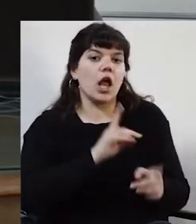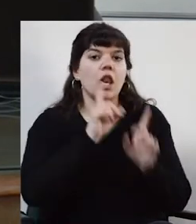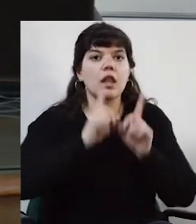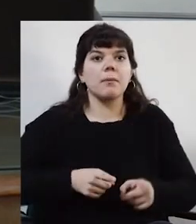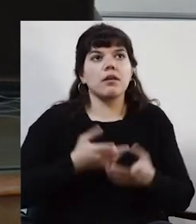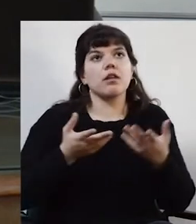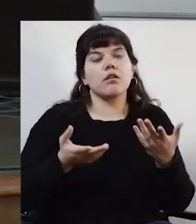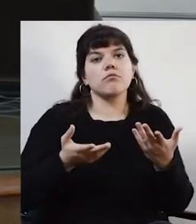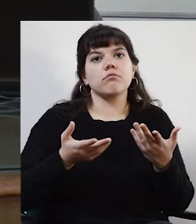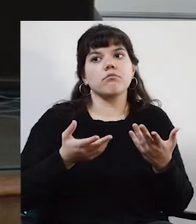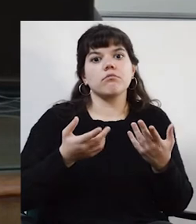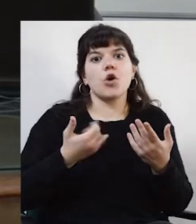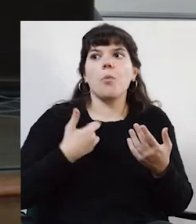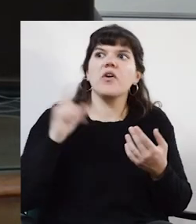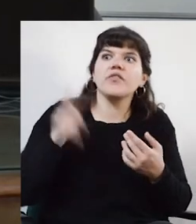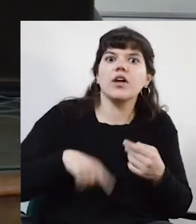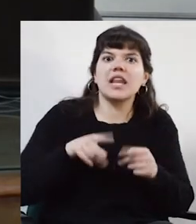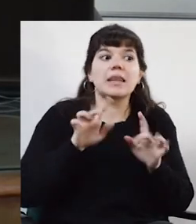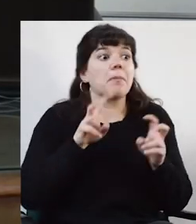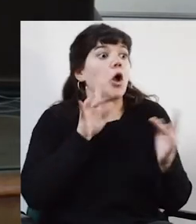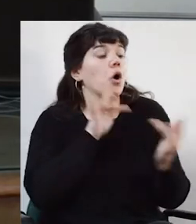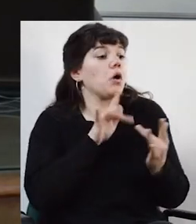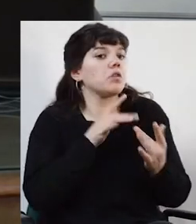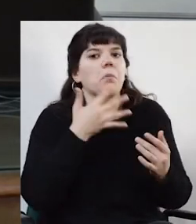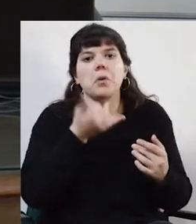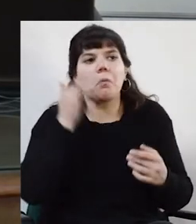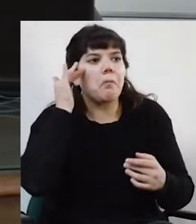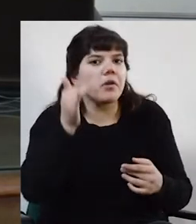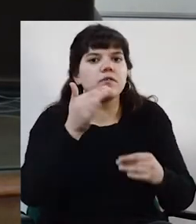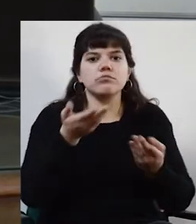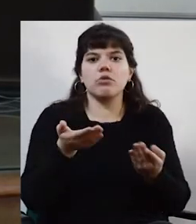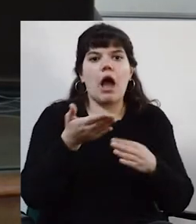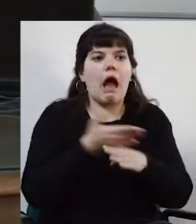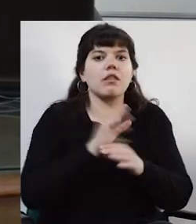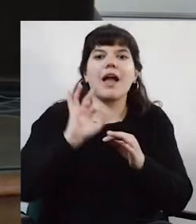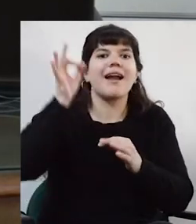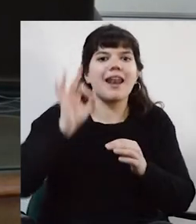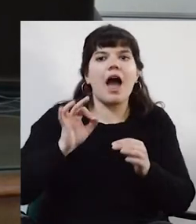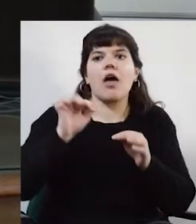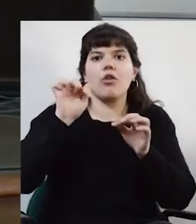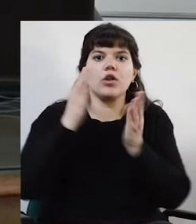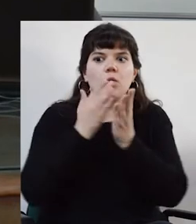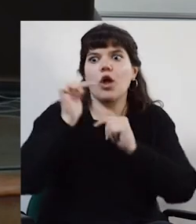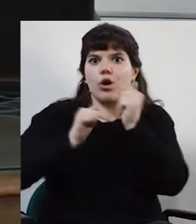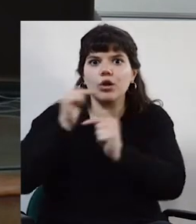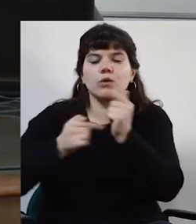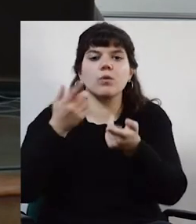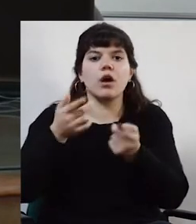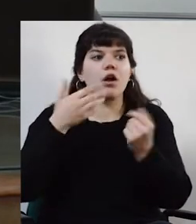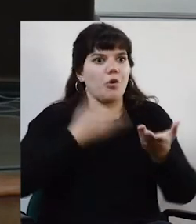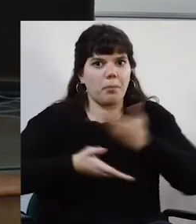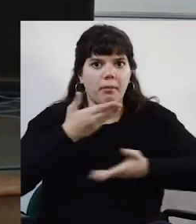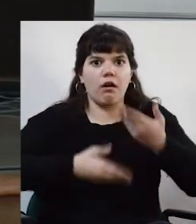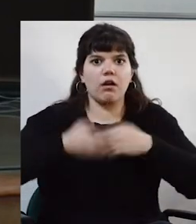de toma de contacto de docentes que hicieron sus posgrados o sus doctorados o que estuvieron